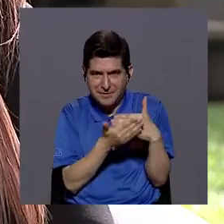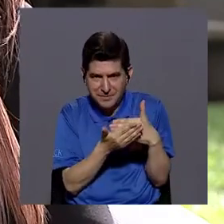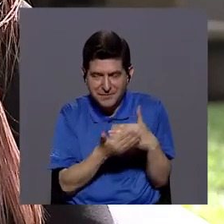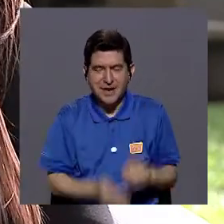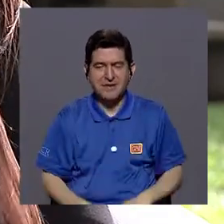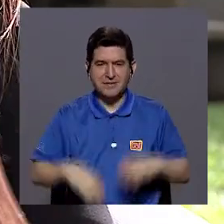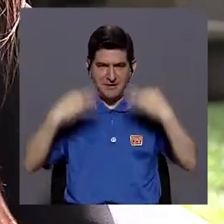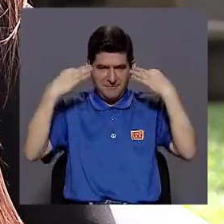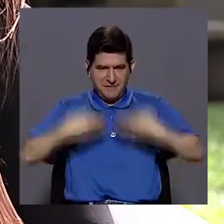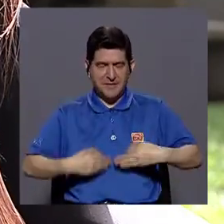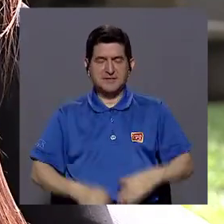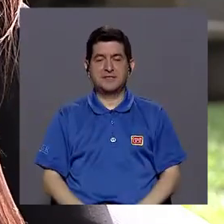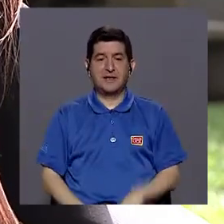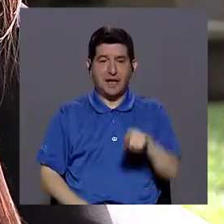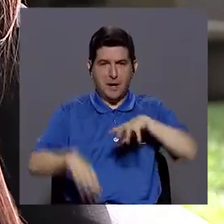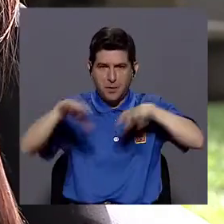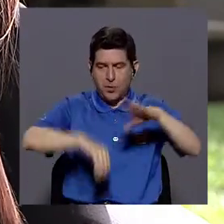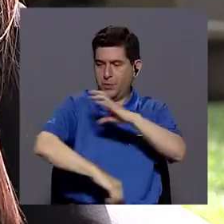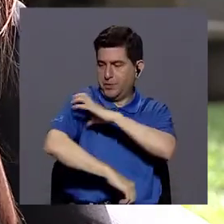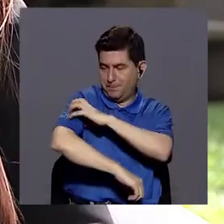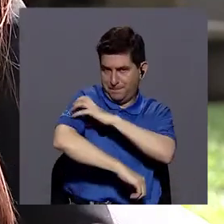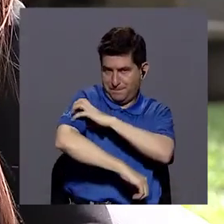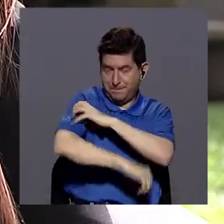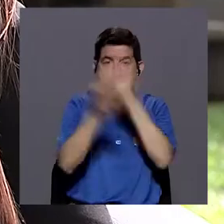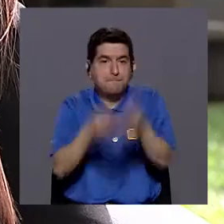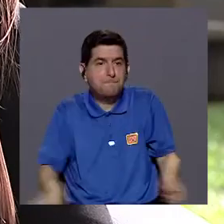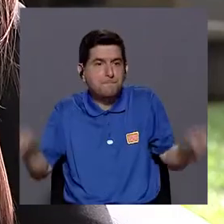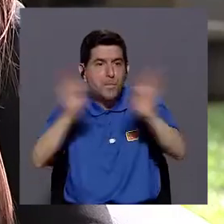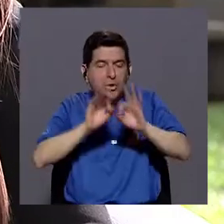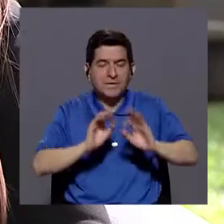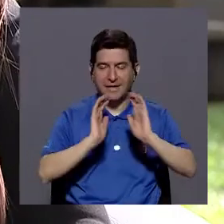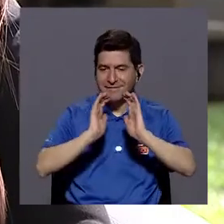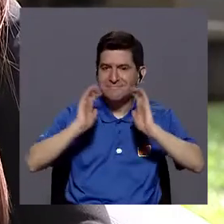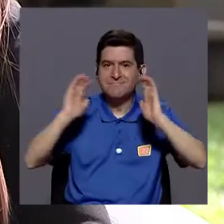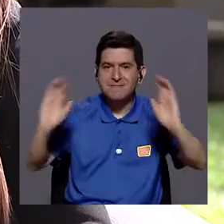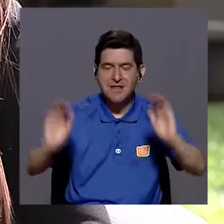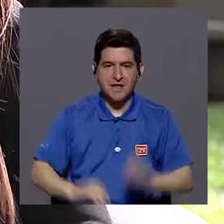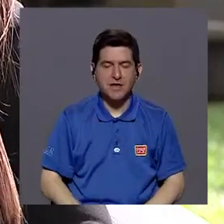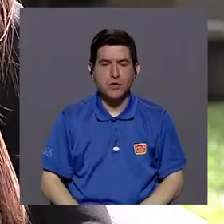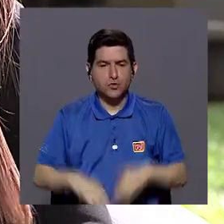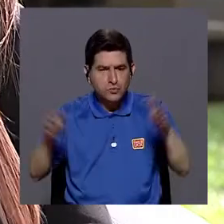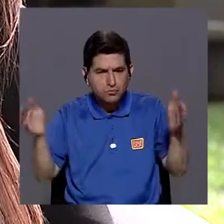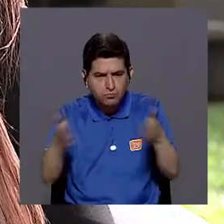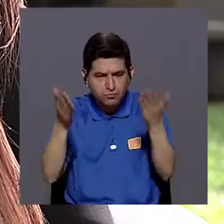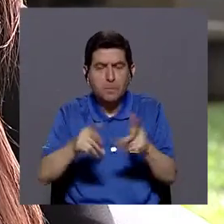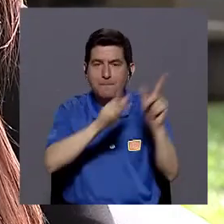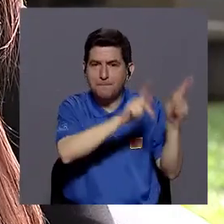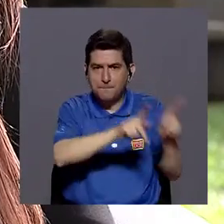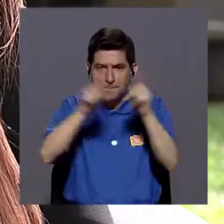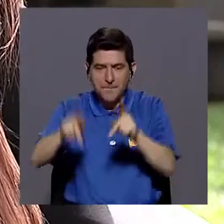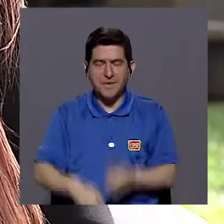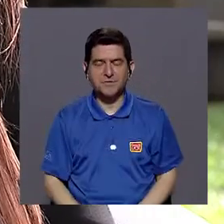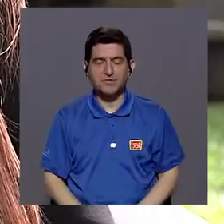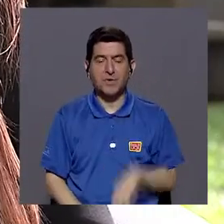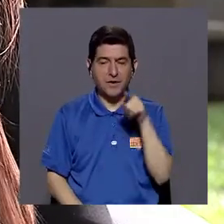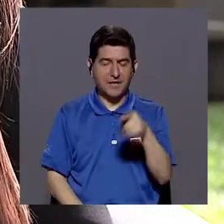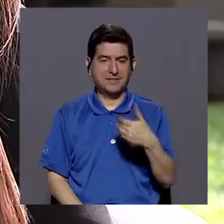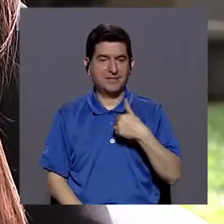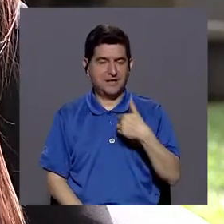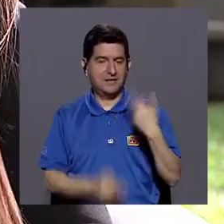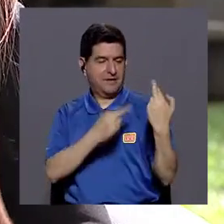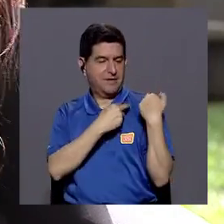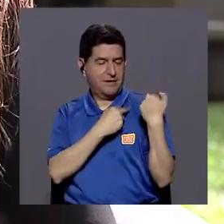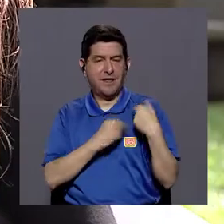física, lo que llamamos motora gruesa, es importante que el niño o la niña sea estimulado por esas personas que están a su cargo